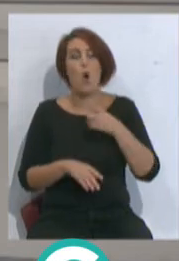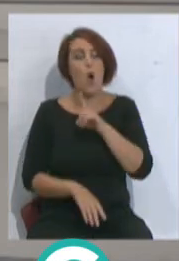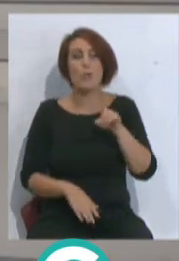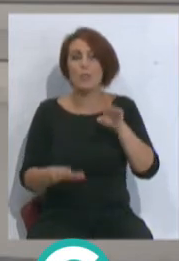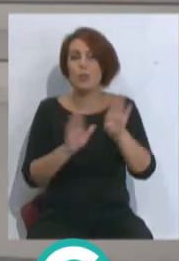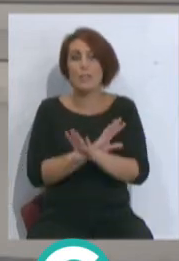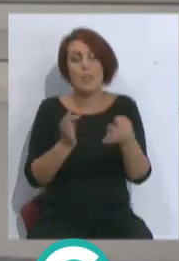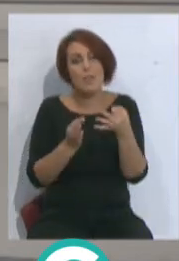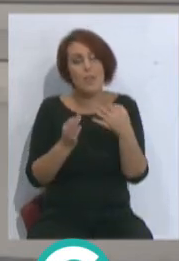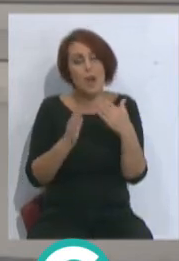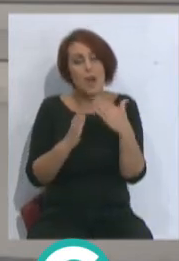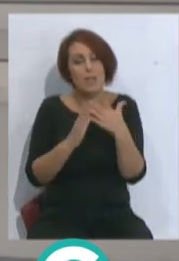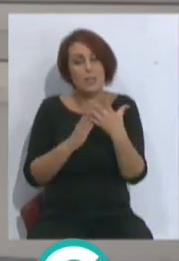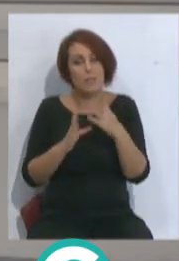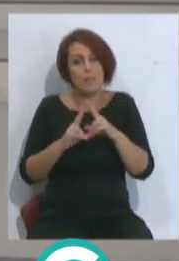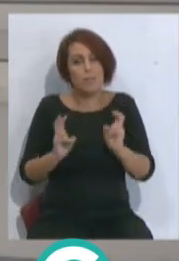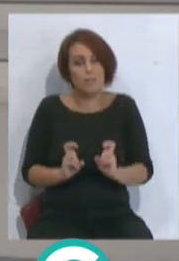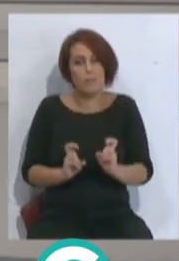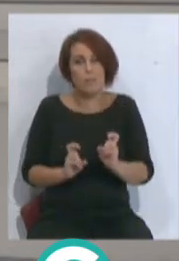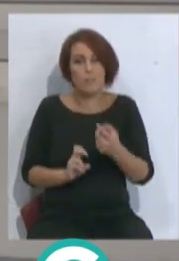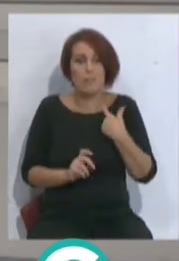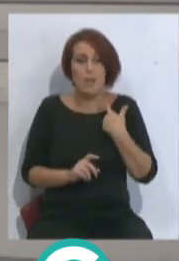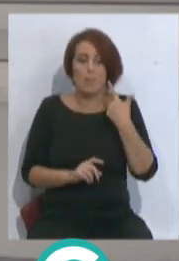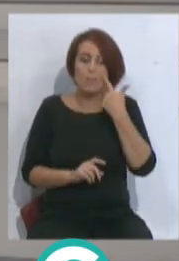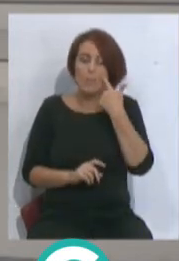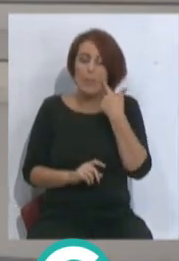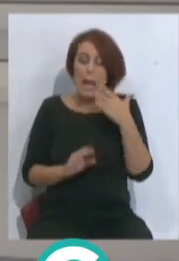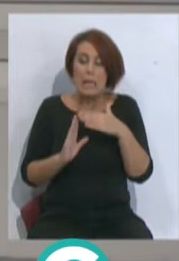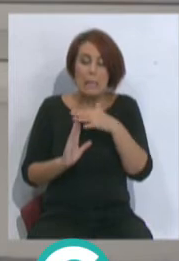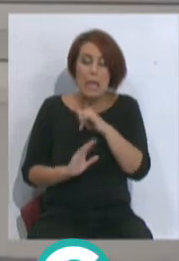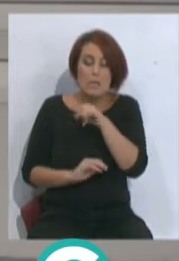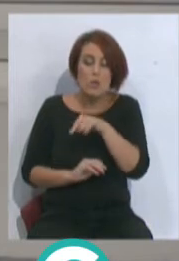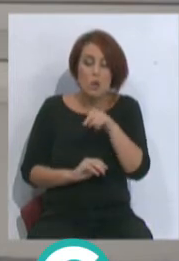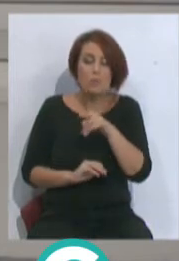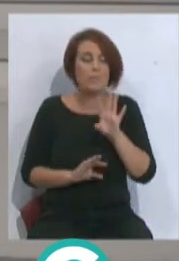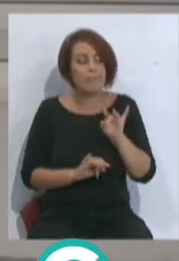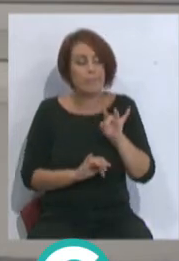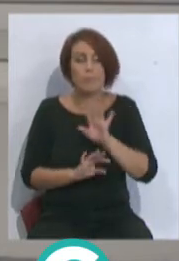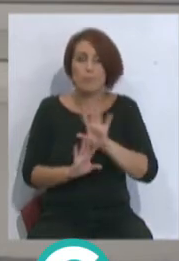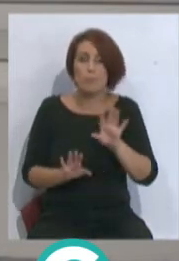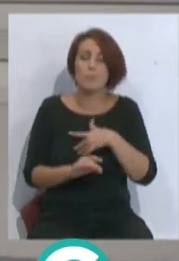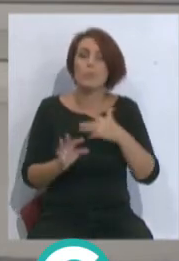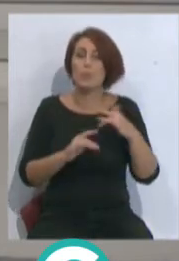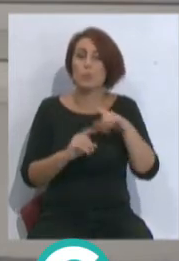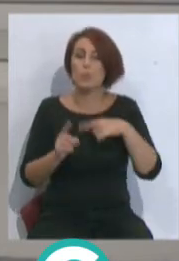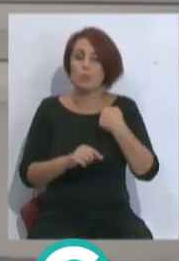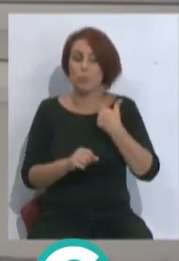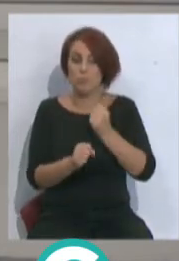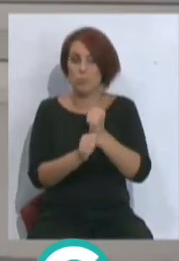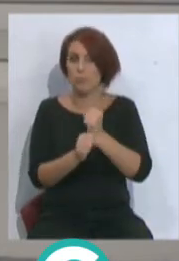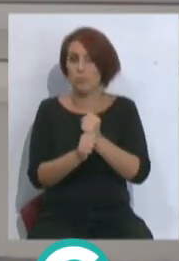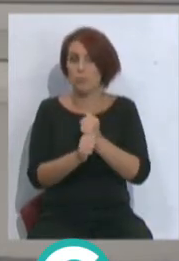11 de la noche y teníamos que estar en nuestros domicilios. O sea, después del partido nosotros entendíamos. Yo he trabajado y después